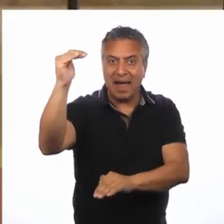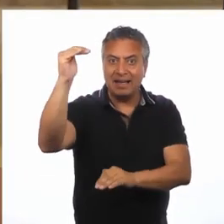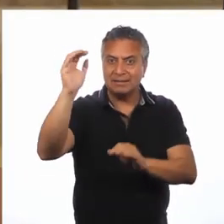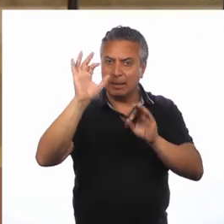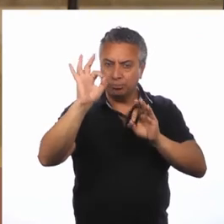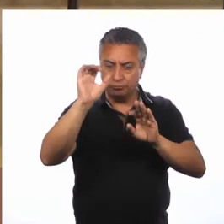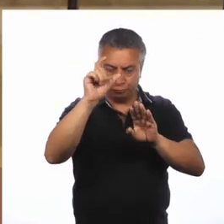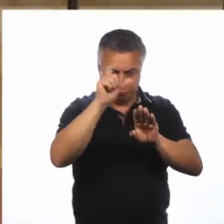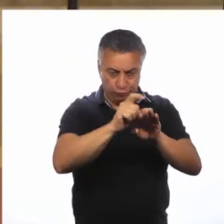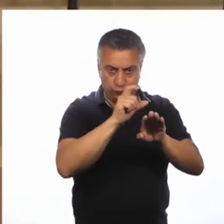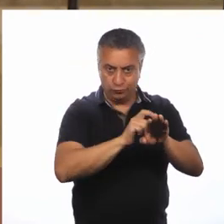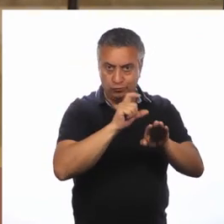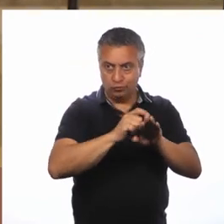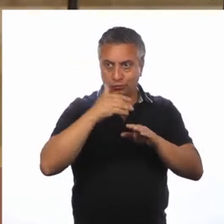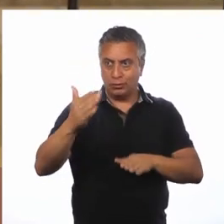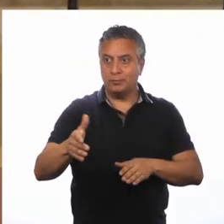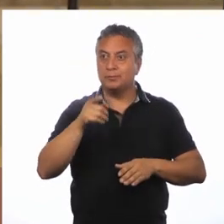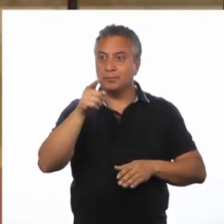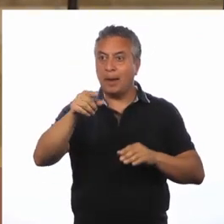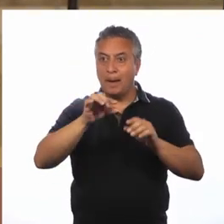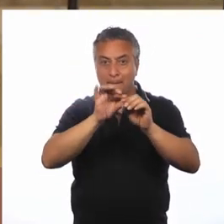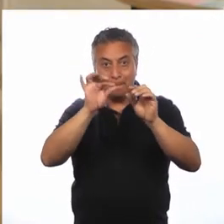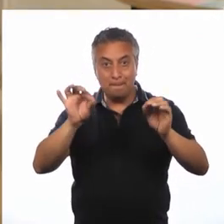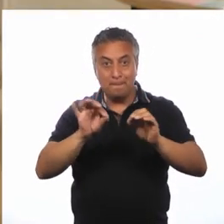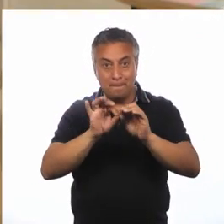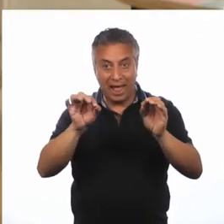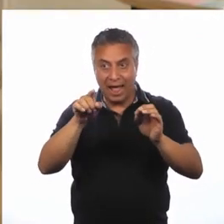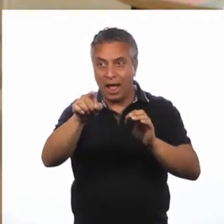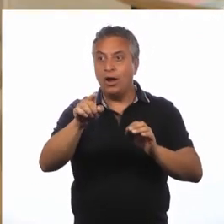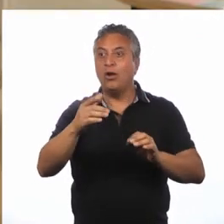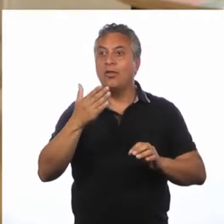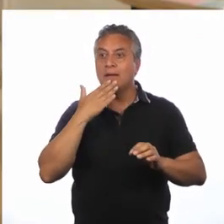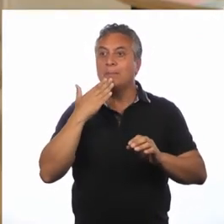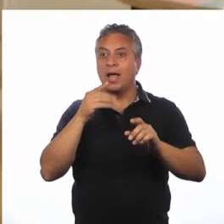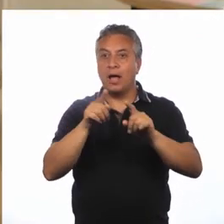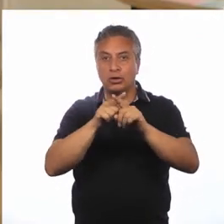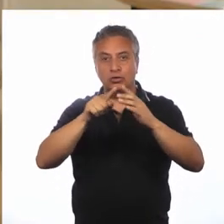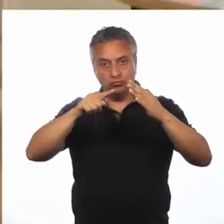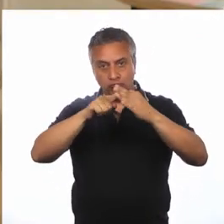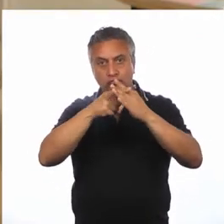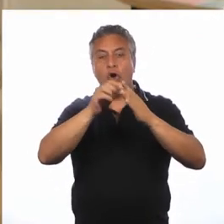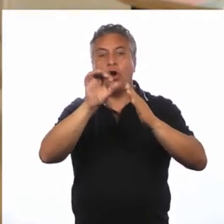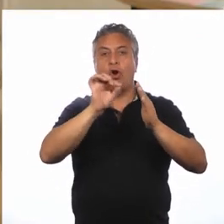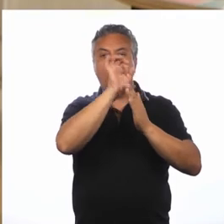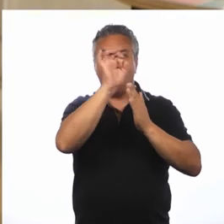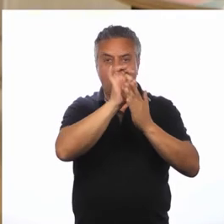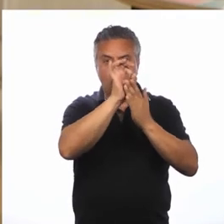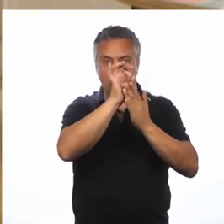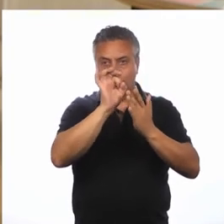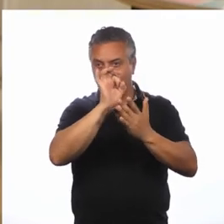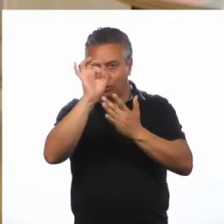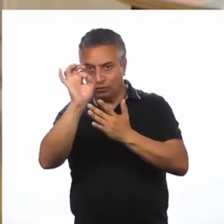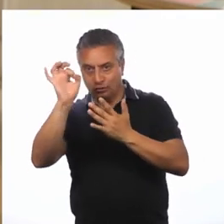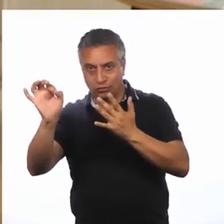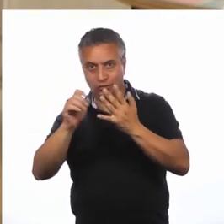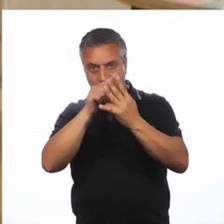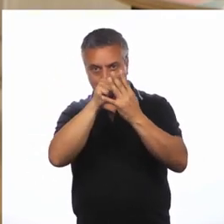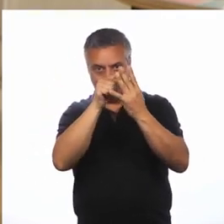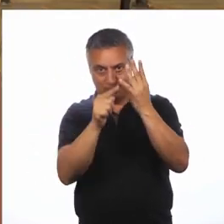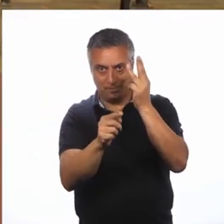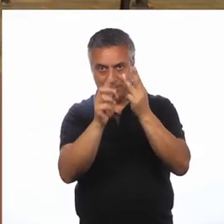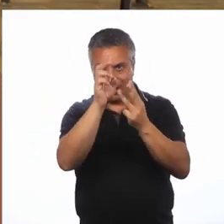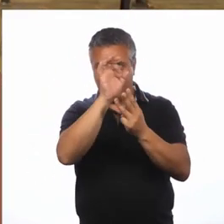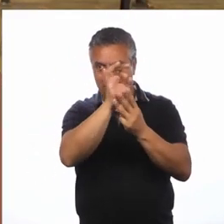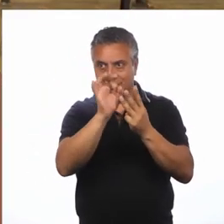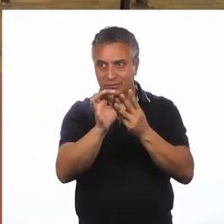Luego Luego Con nuestro palito De brocheta Vamos a crear Agujeros En cada extremo De nuestra mano